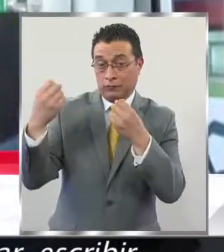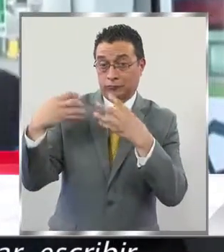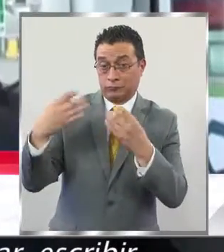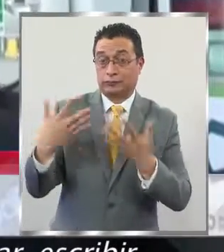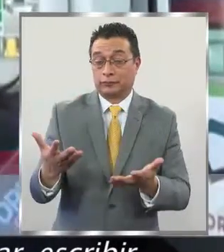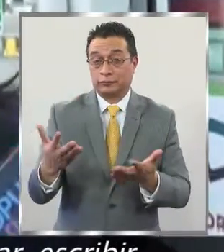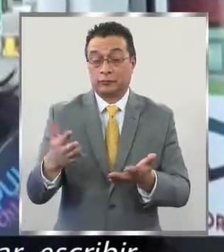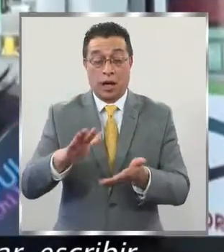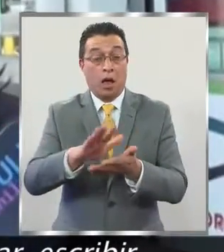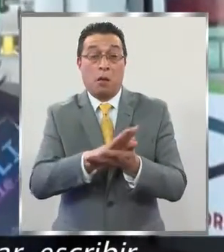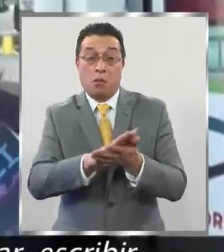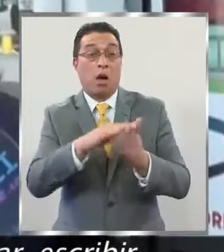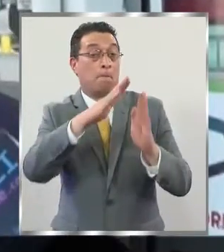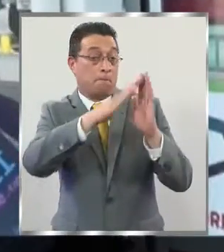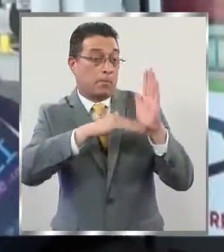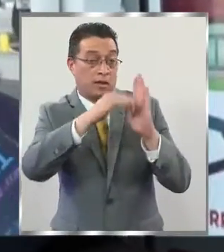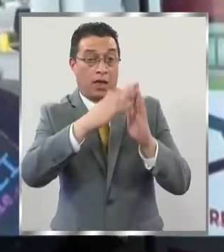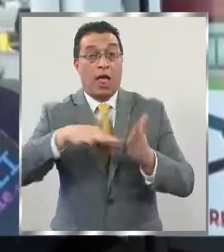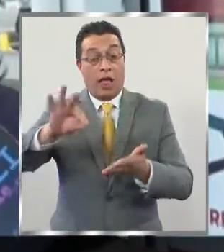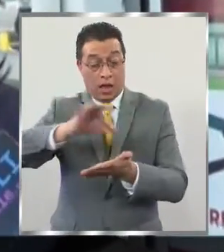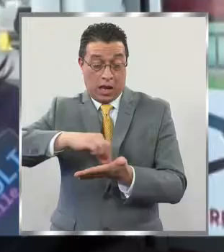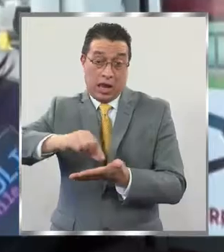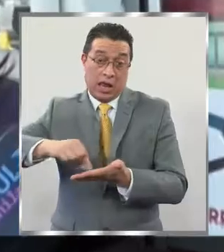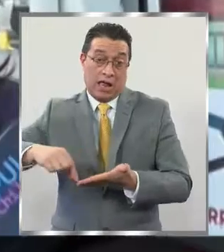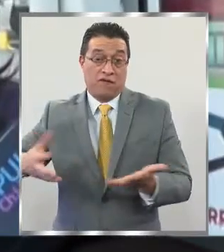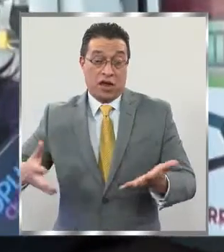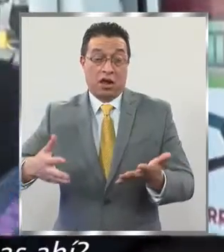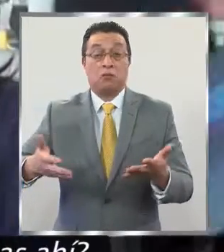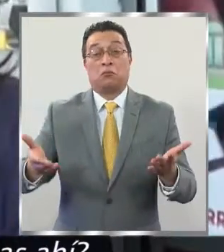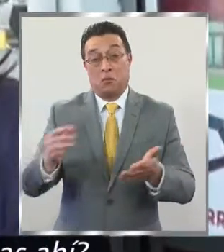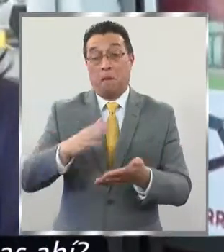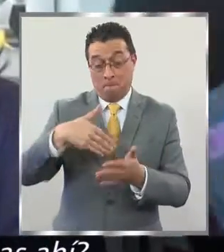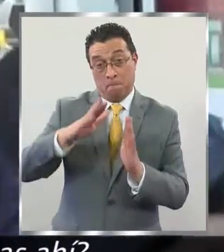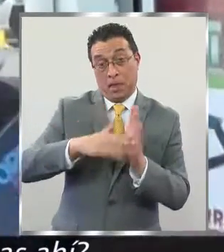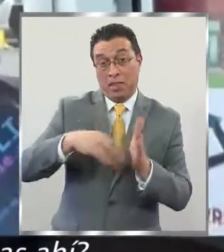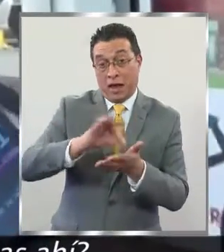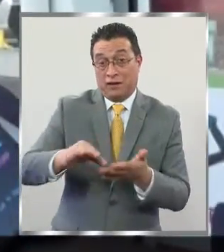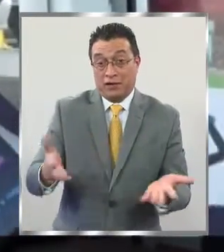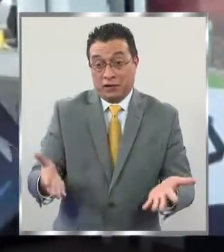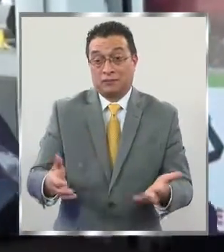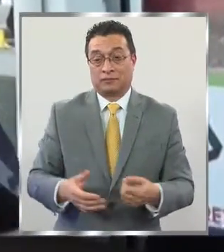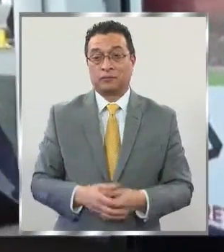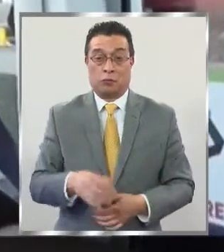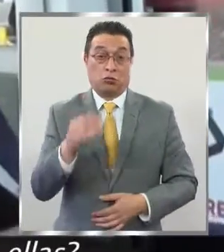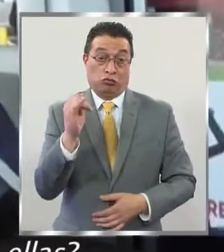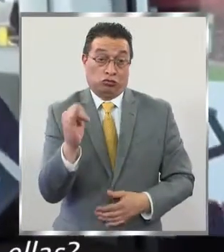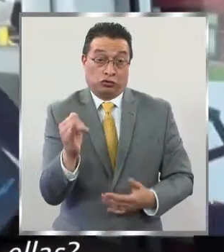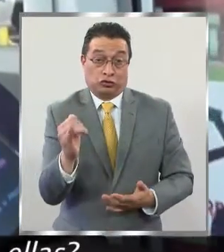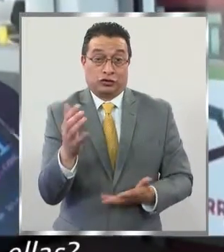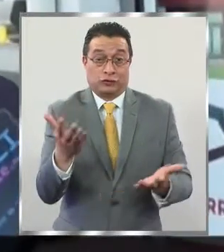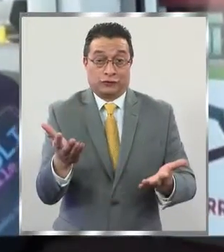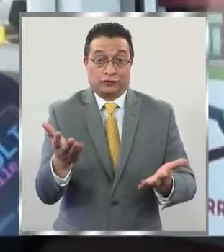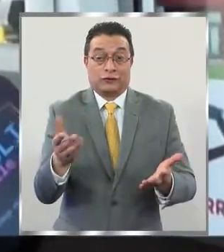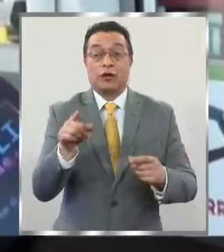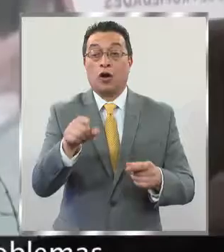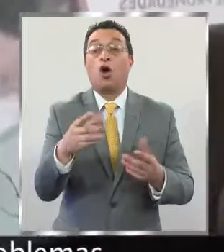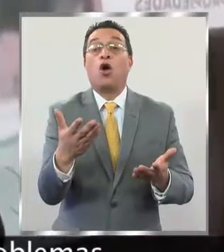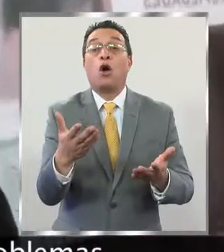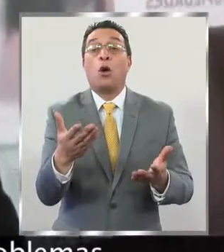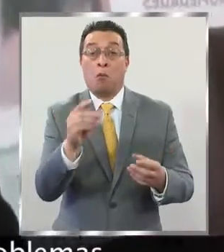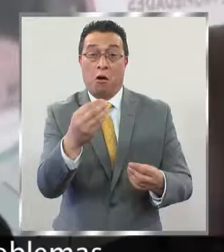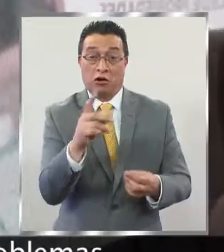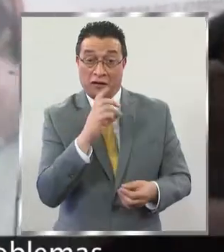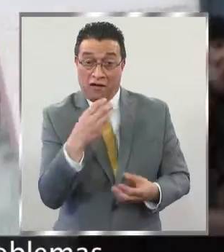pintar, a escribir. Pintar y escribir. Oye, ¿y tienes amigas ahí? Sí. ¿Y cómo te llevas con ellas? Bien.